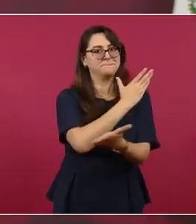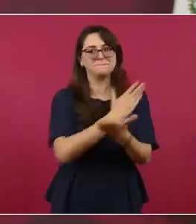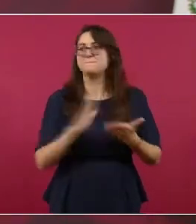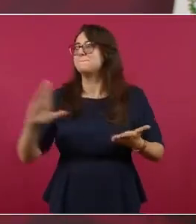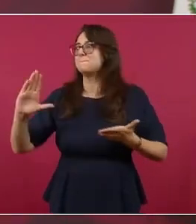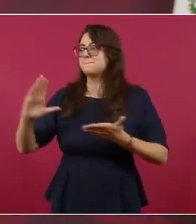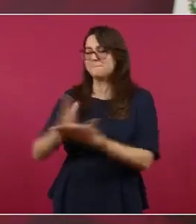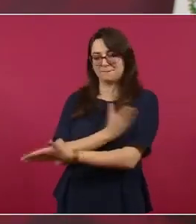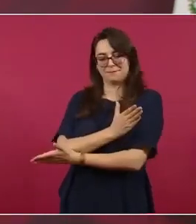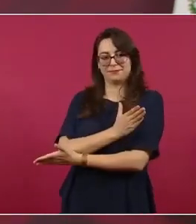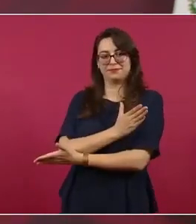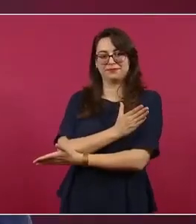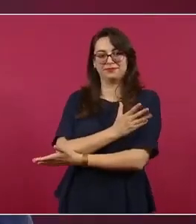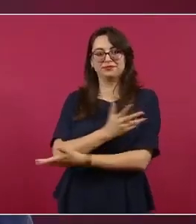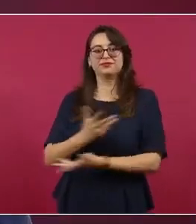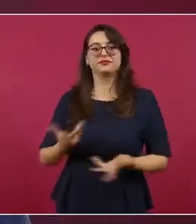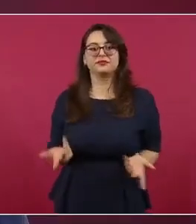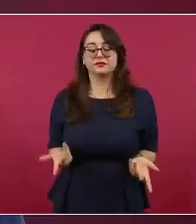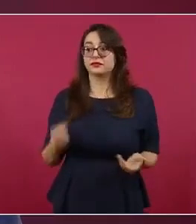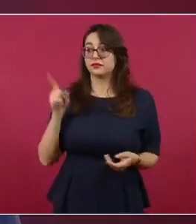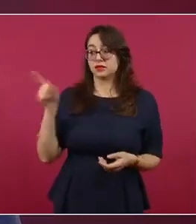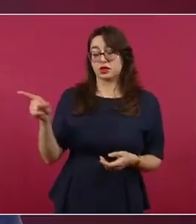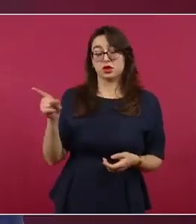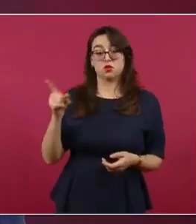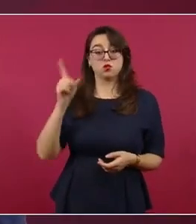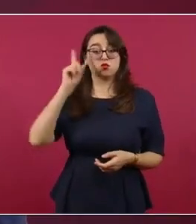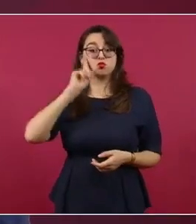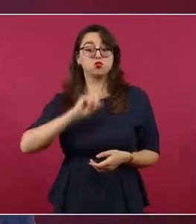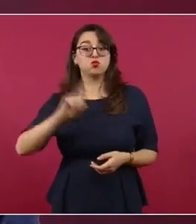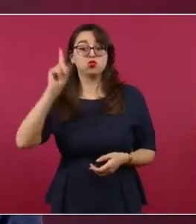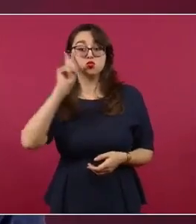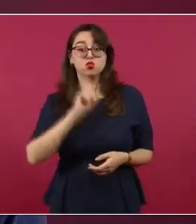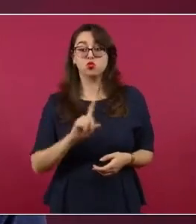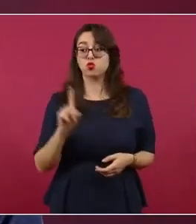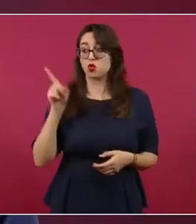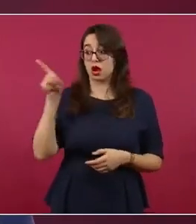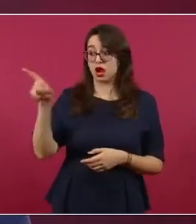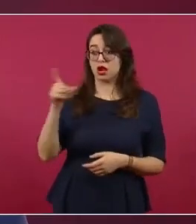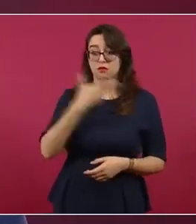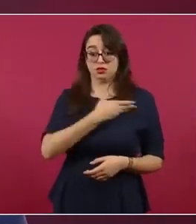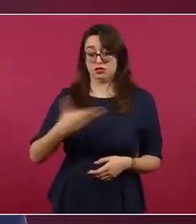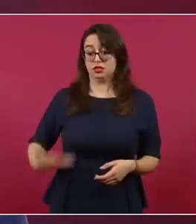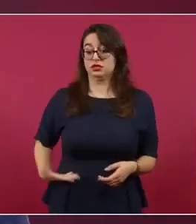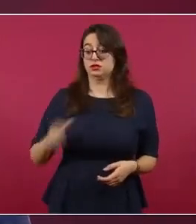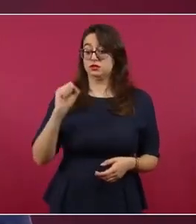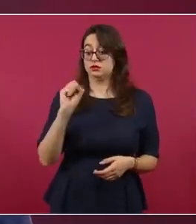lo primero que declaró fue que los jueces son autónomos.